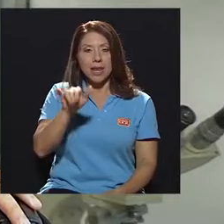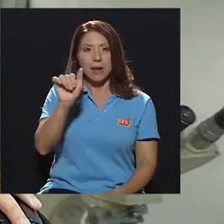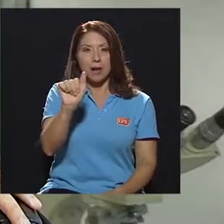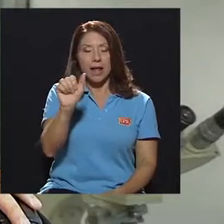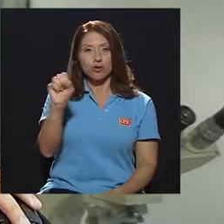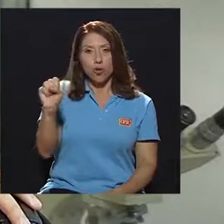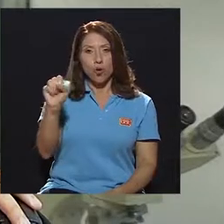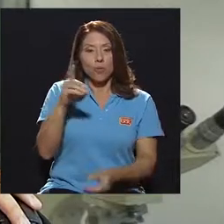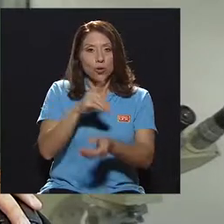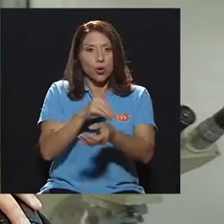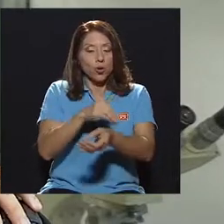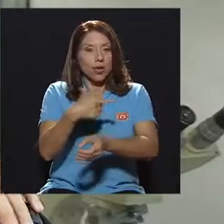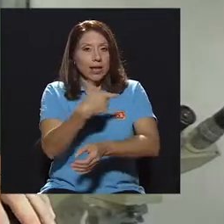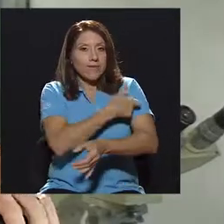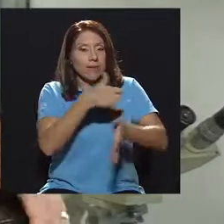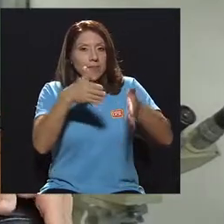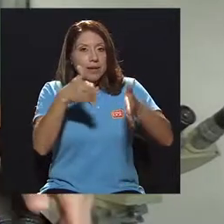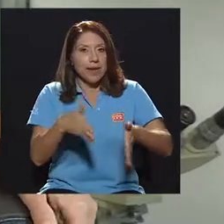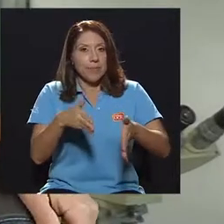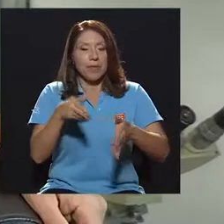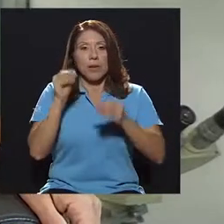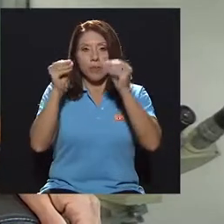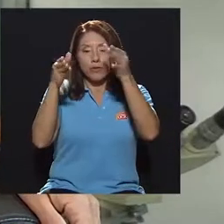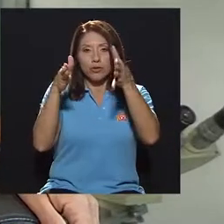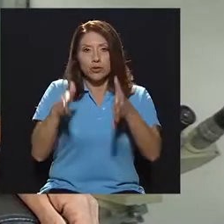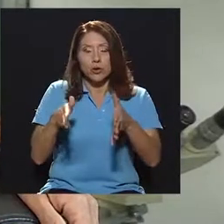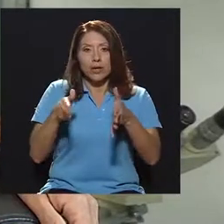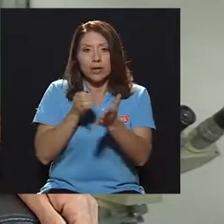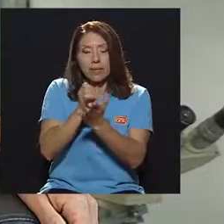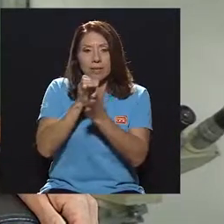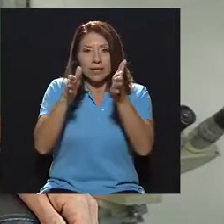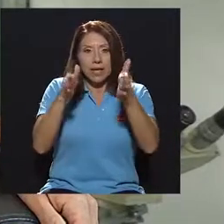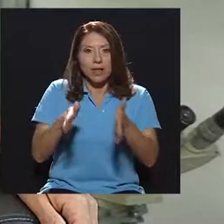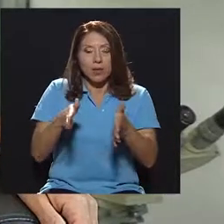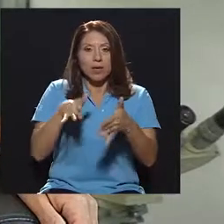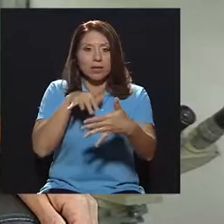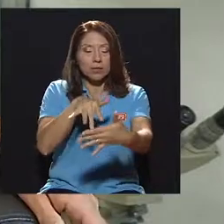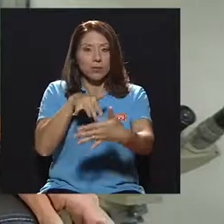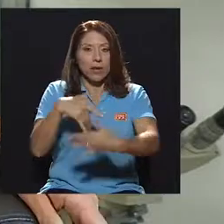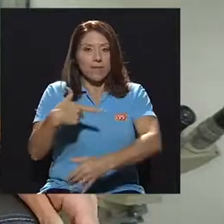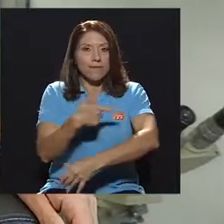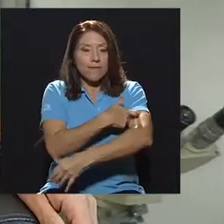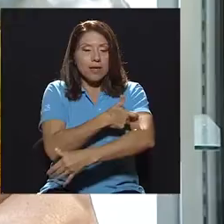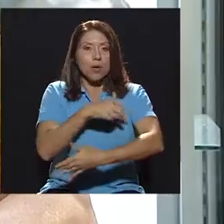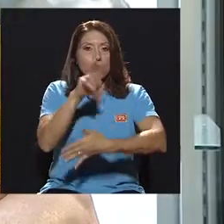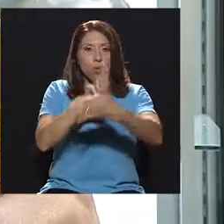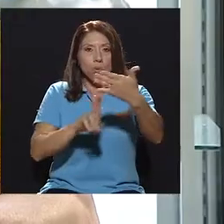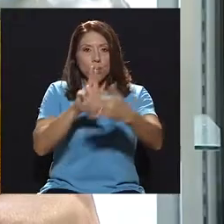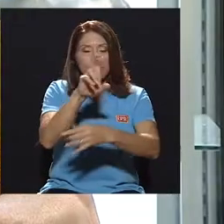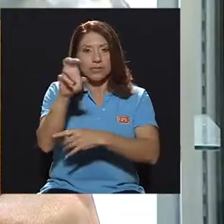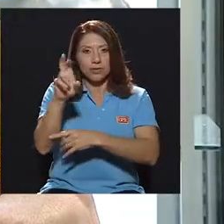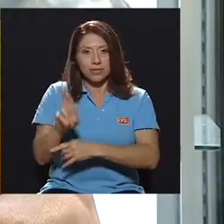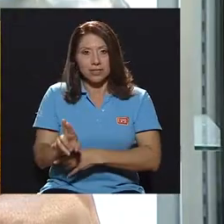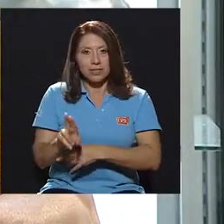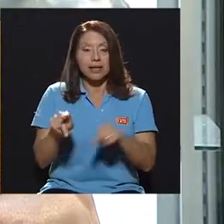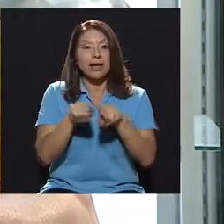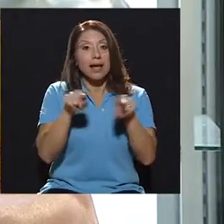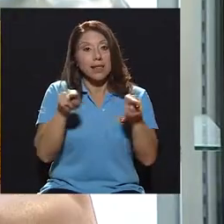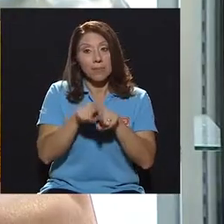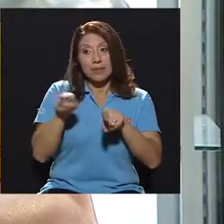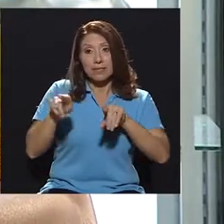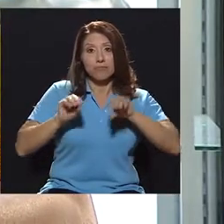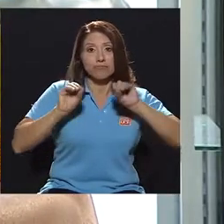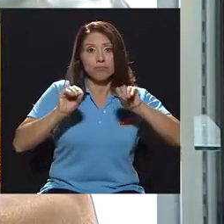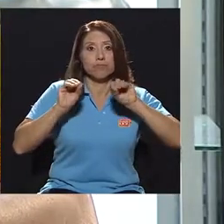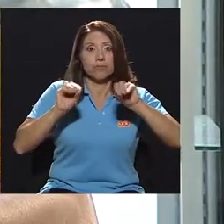enfermería, profesor e investigador de la Escuela de Enfermería de la Universidad de Costa Rica, además instructor de la